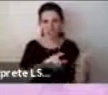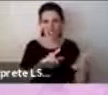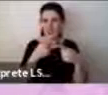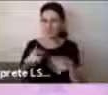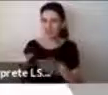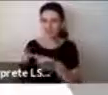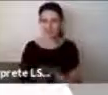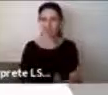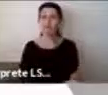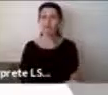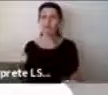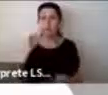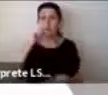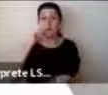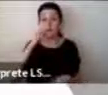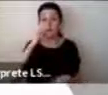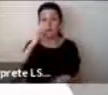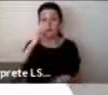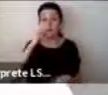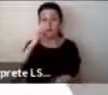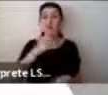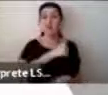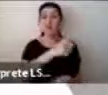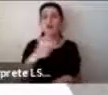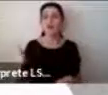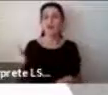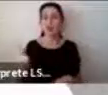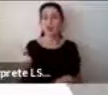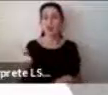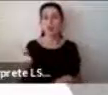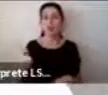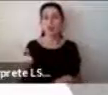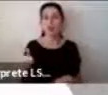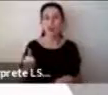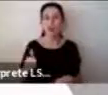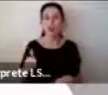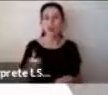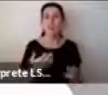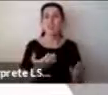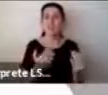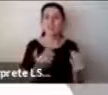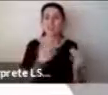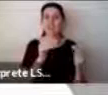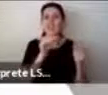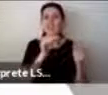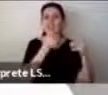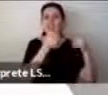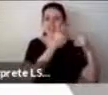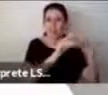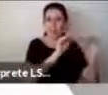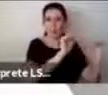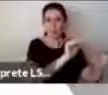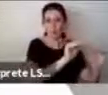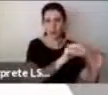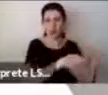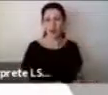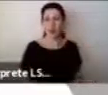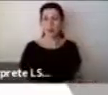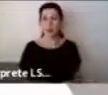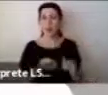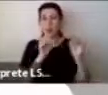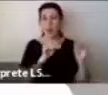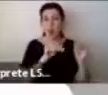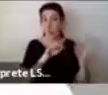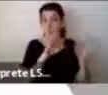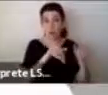que todos necesitan apoyos diferentes. No hay un apoyo que sea común para todos. Cada